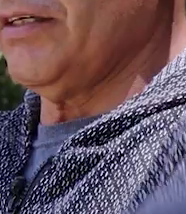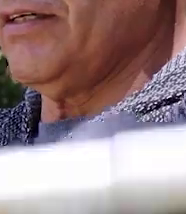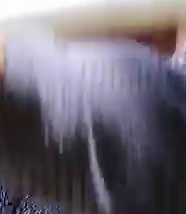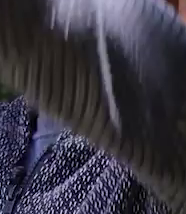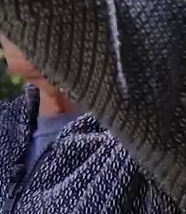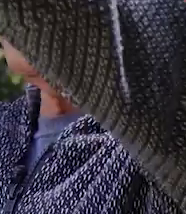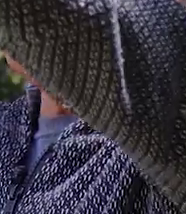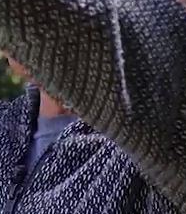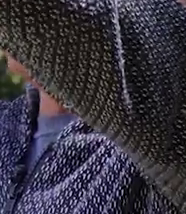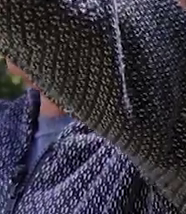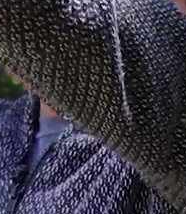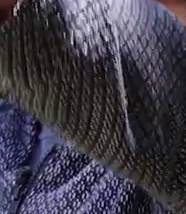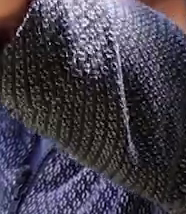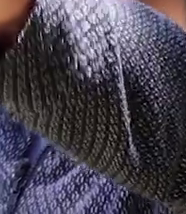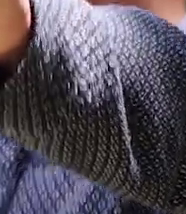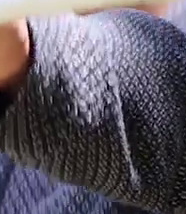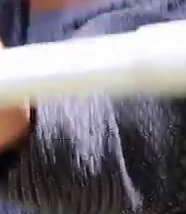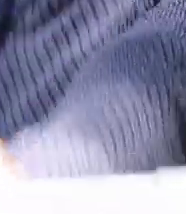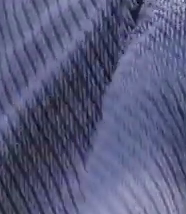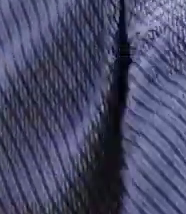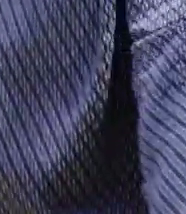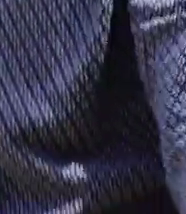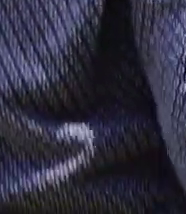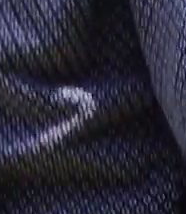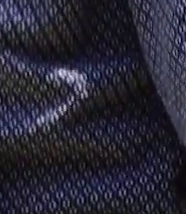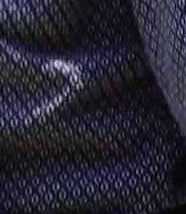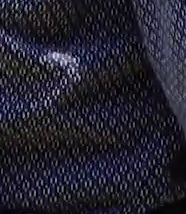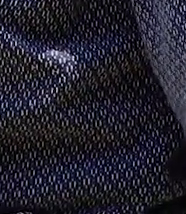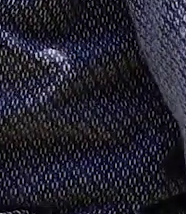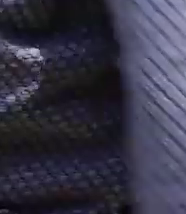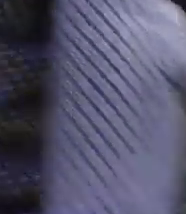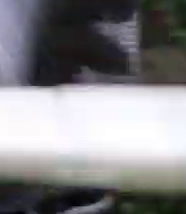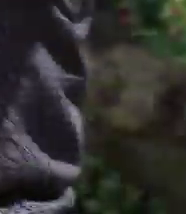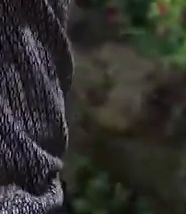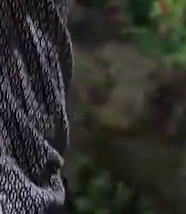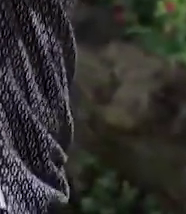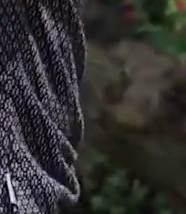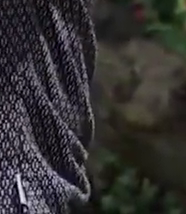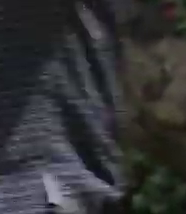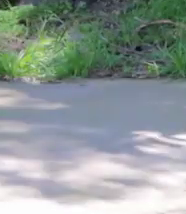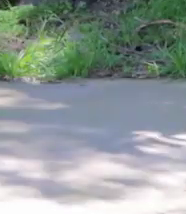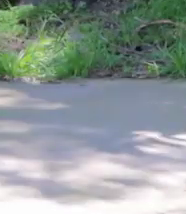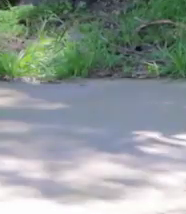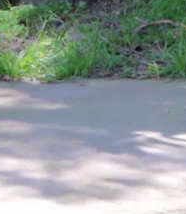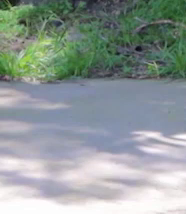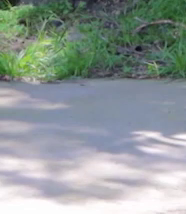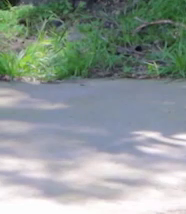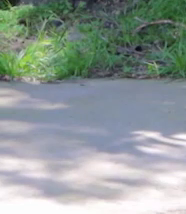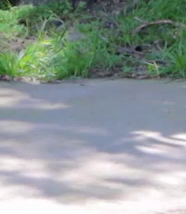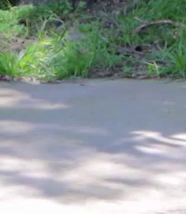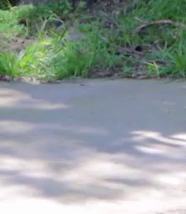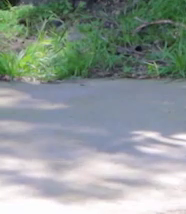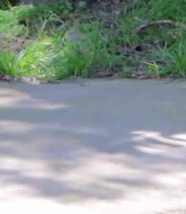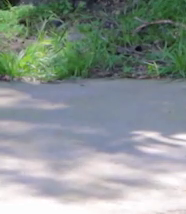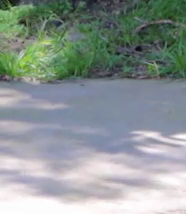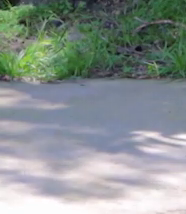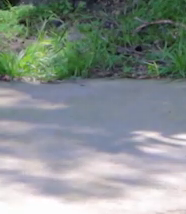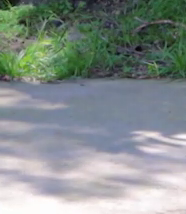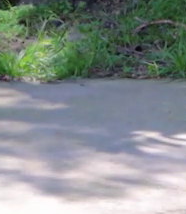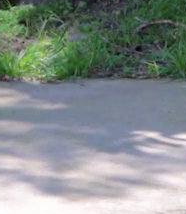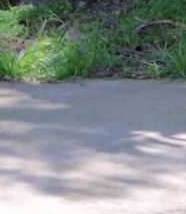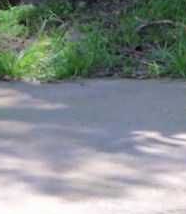encendida. Bajamos y subimos. Sujetamos nuestra toalla.